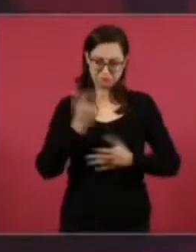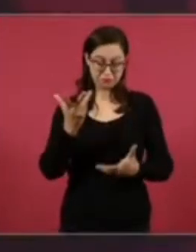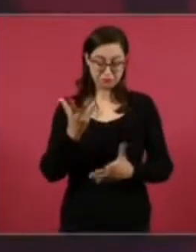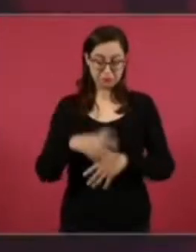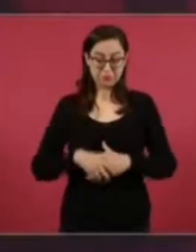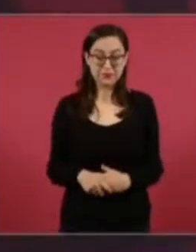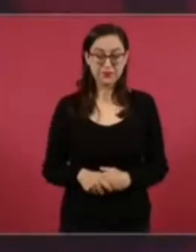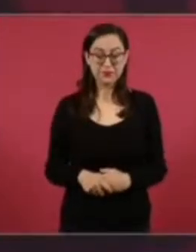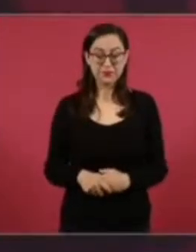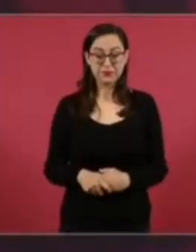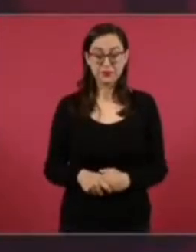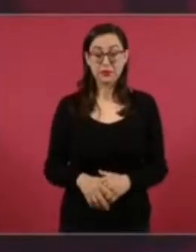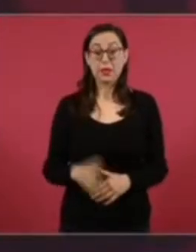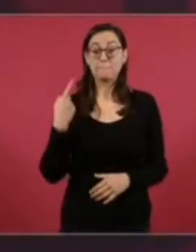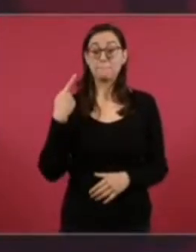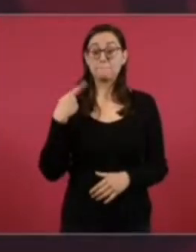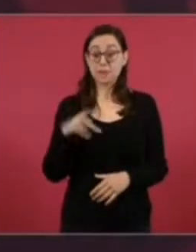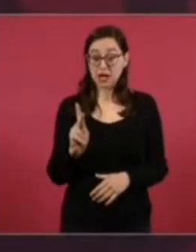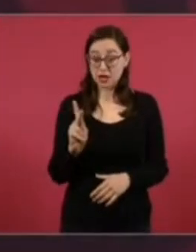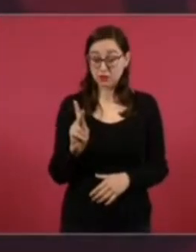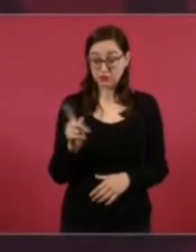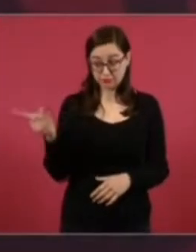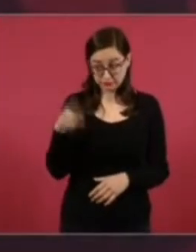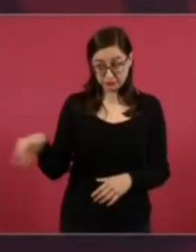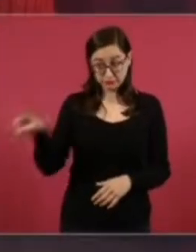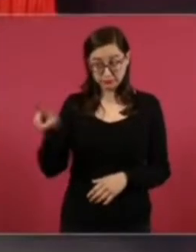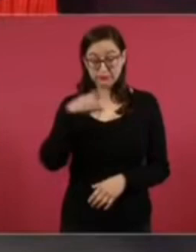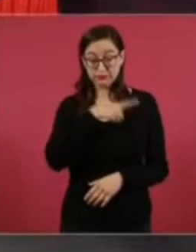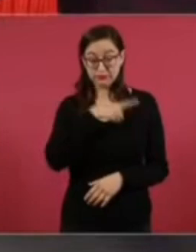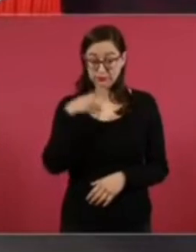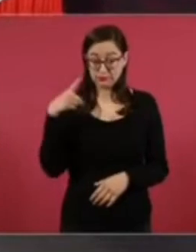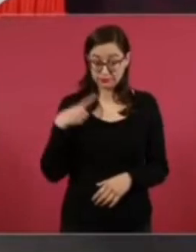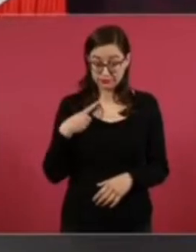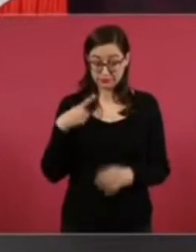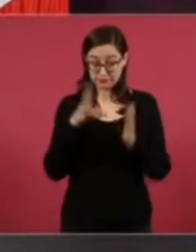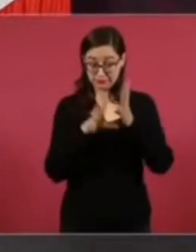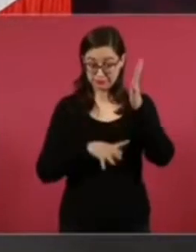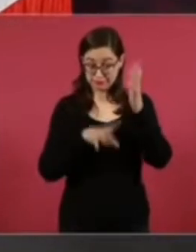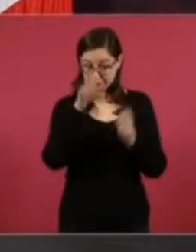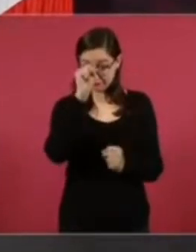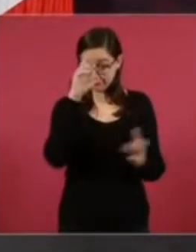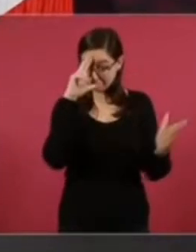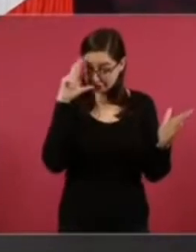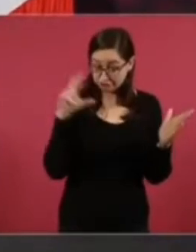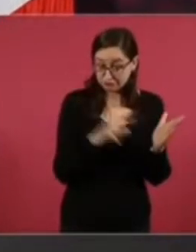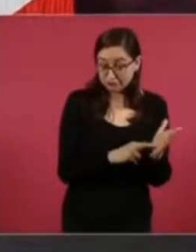que ellos están doblemente obligados a respetar la Constitución.